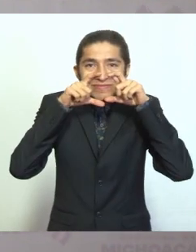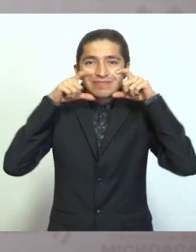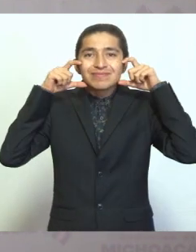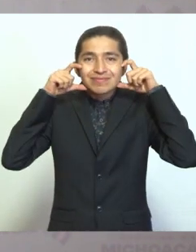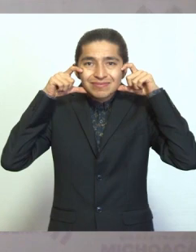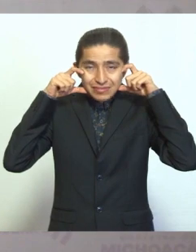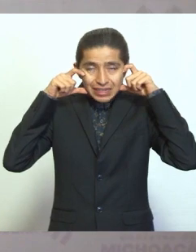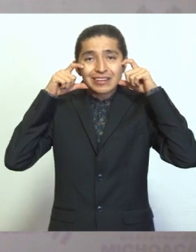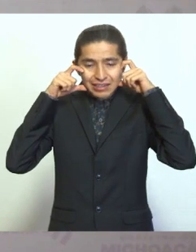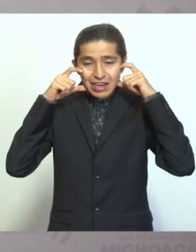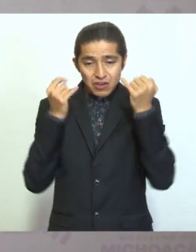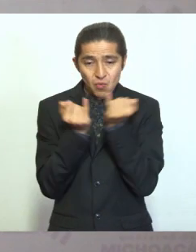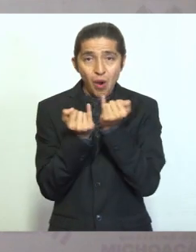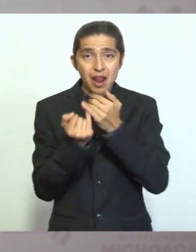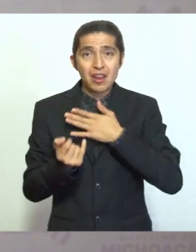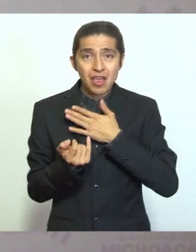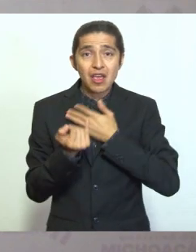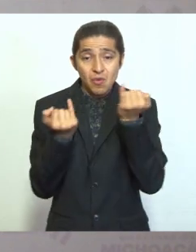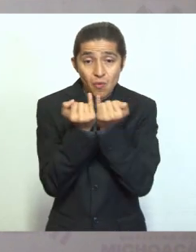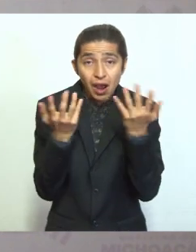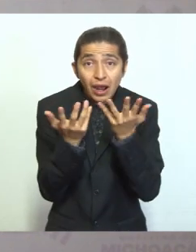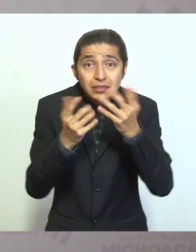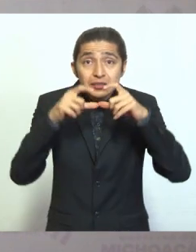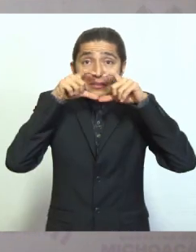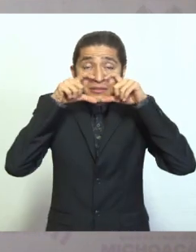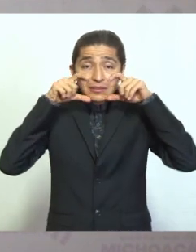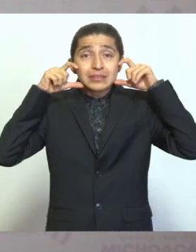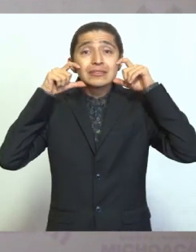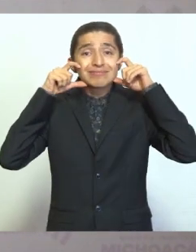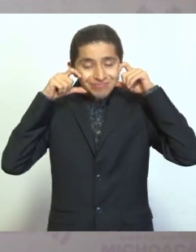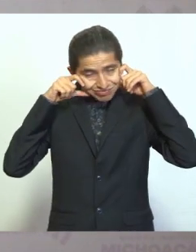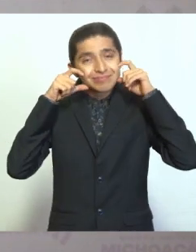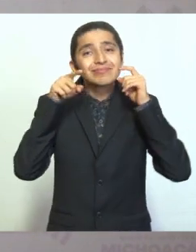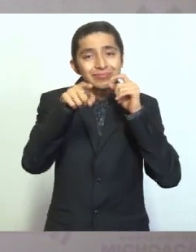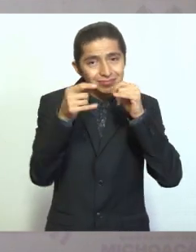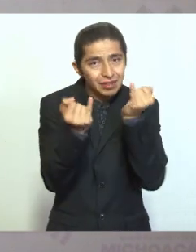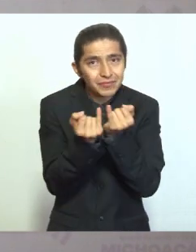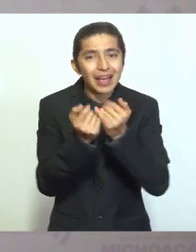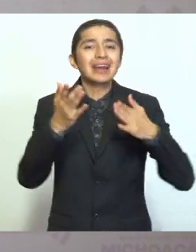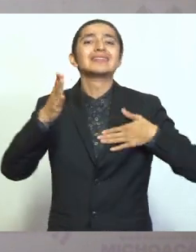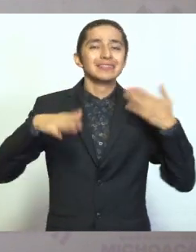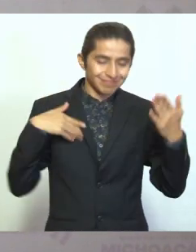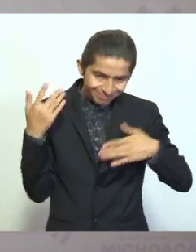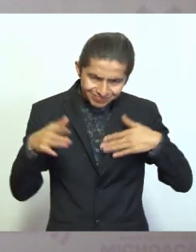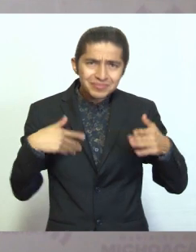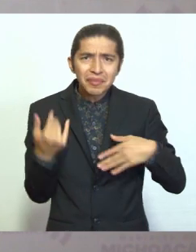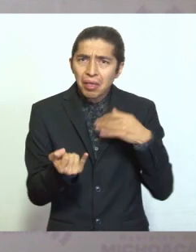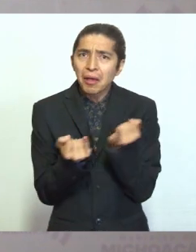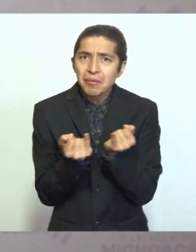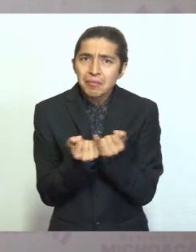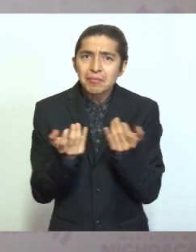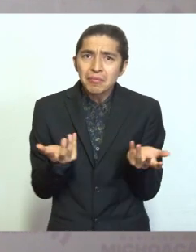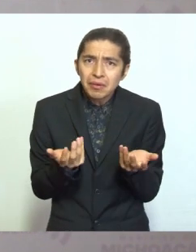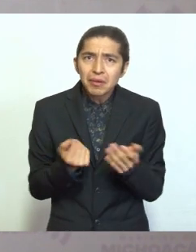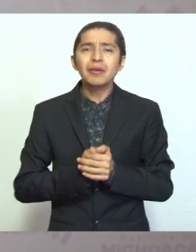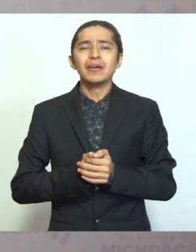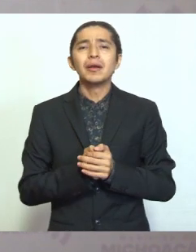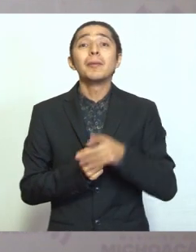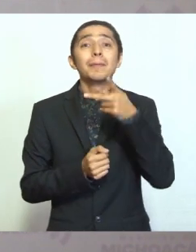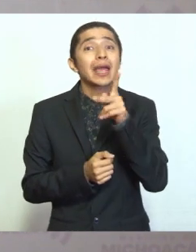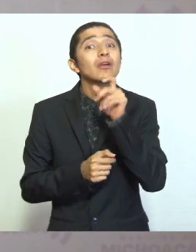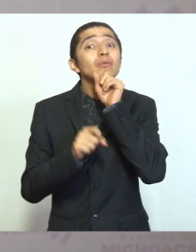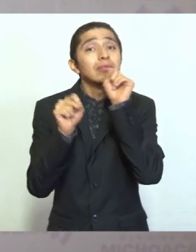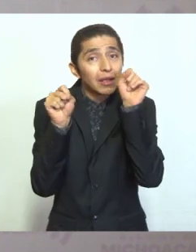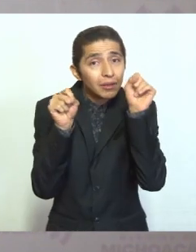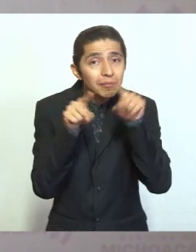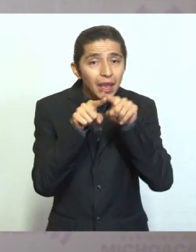traigo yo colocado, y se divierten, pero también aprenden